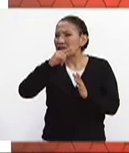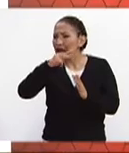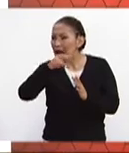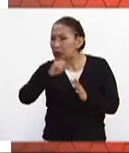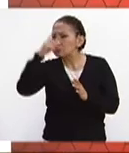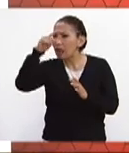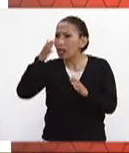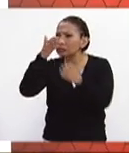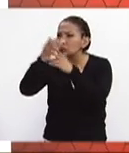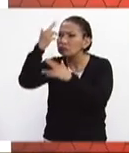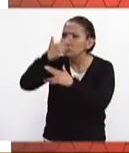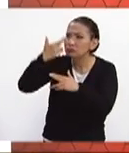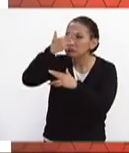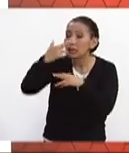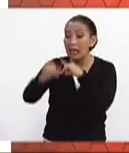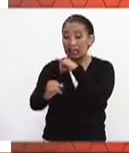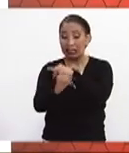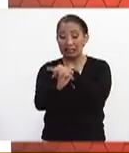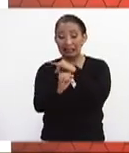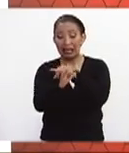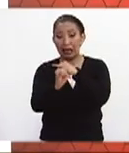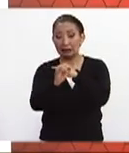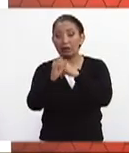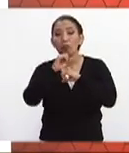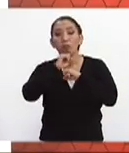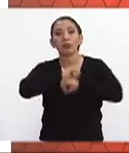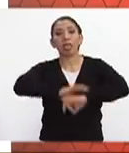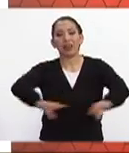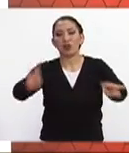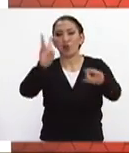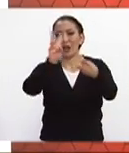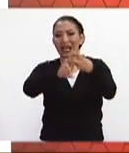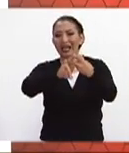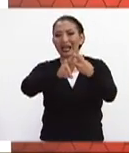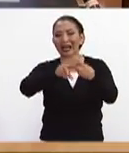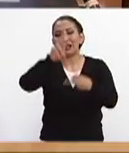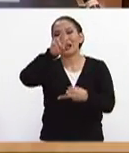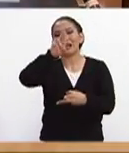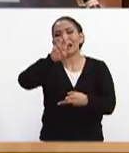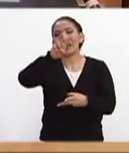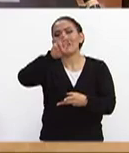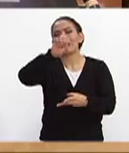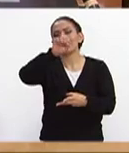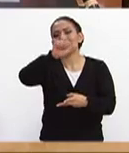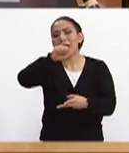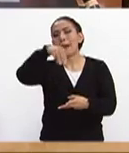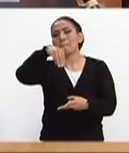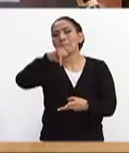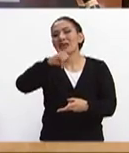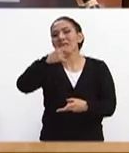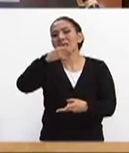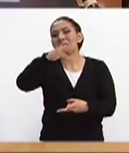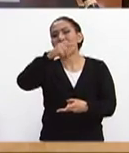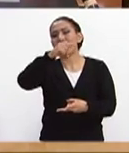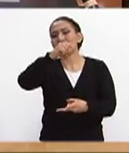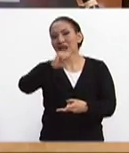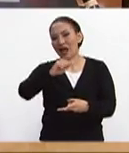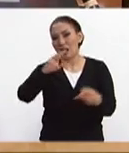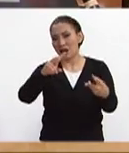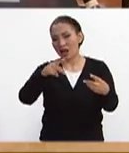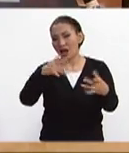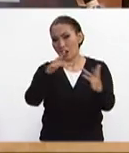para revisar ese tipo en redes sociales se hizo popular un hashtag que se llama revisa mi grieta y ahí se pueden contactar